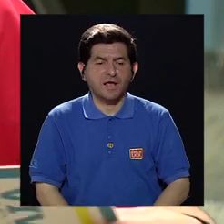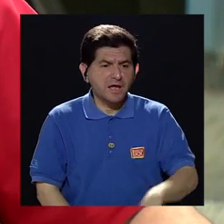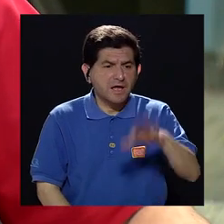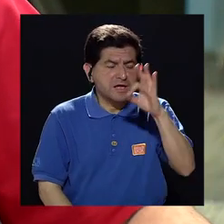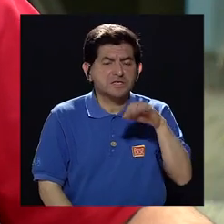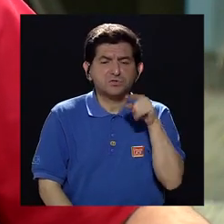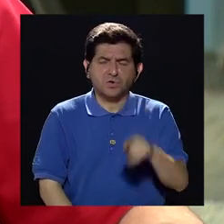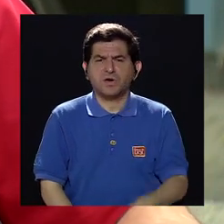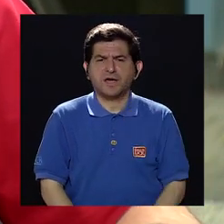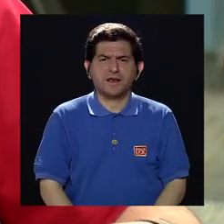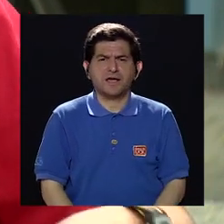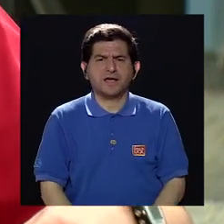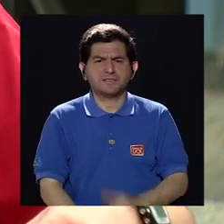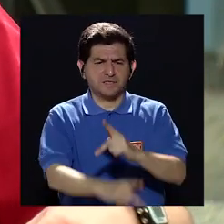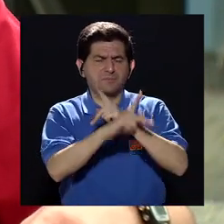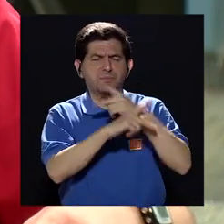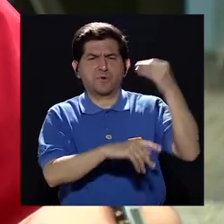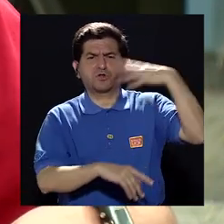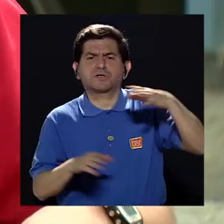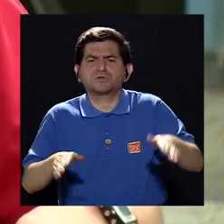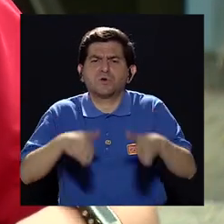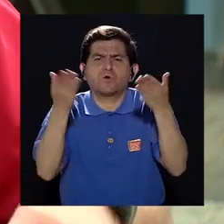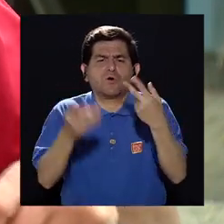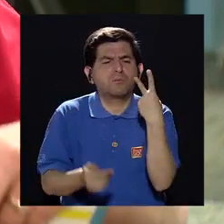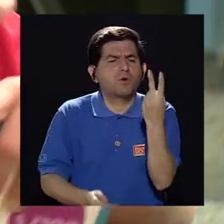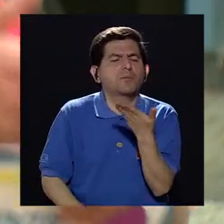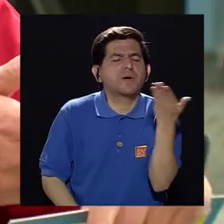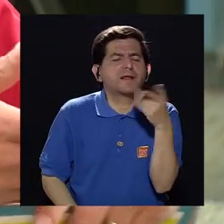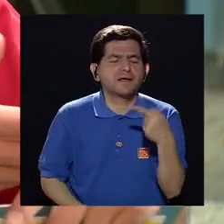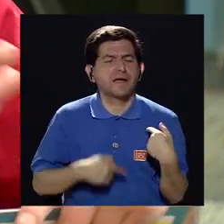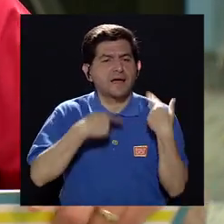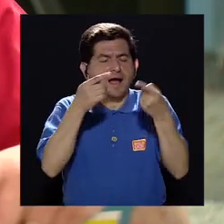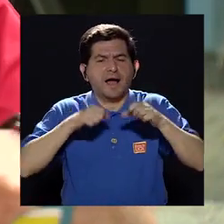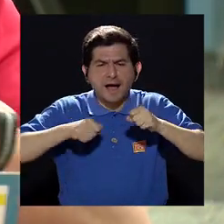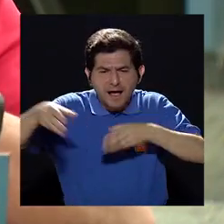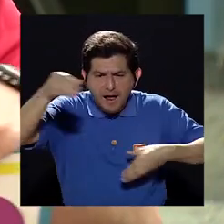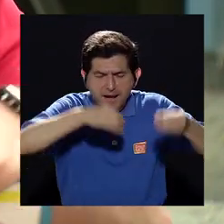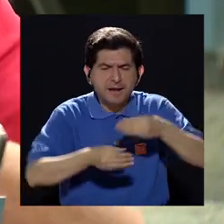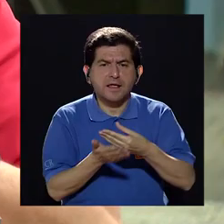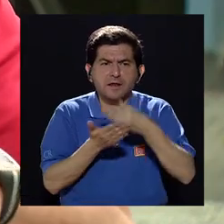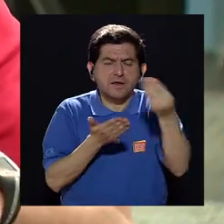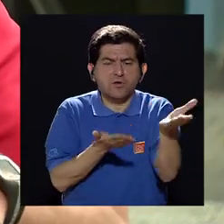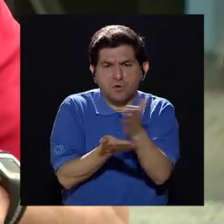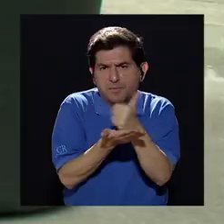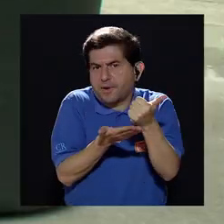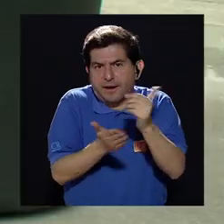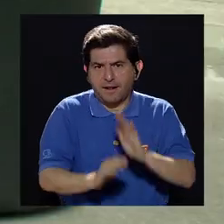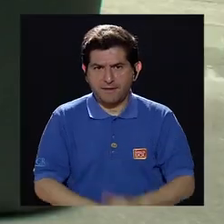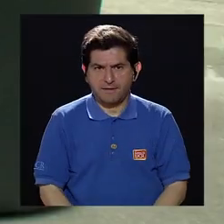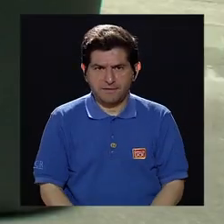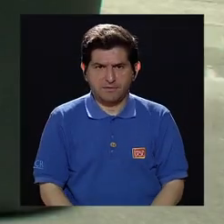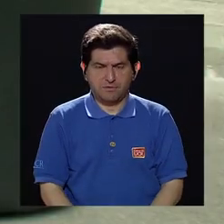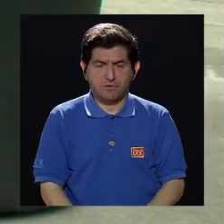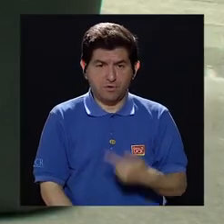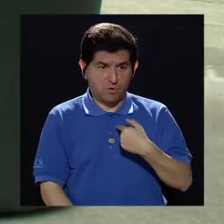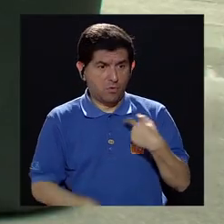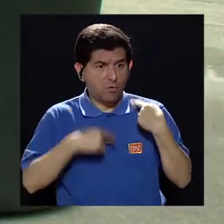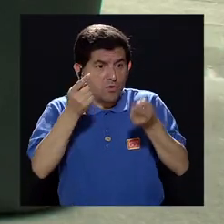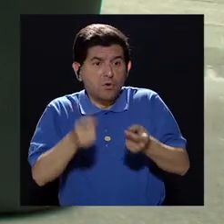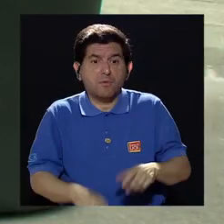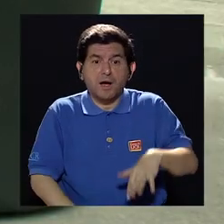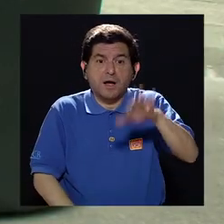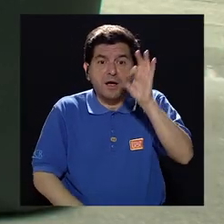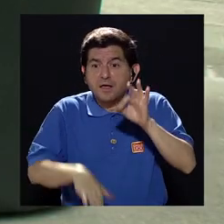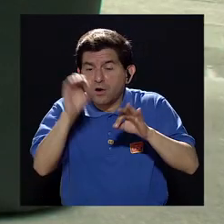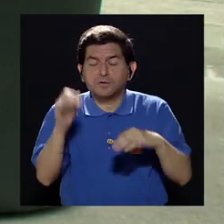¿cómo escoger el bloqueador? ¿Qué es lo que uno tiene que fijarse? Como por ejemplo, cuando uno va al supermercado y escoge algún producto que va a comer, ¿cómo es? Porque uno va